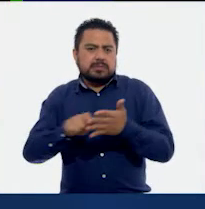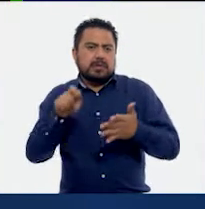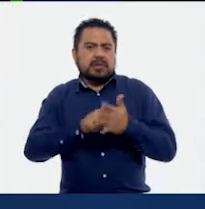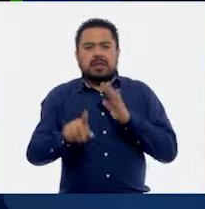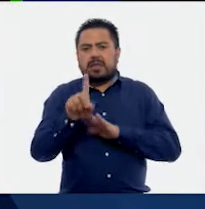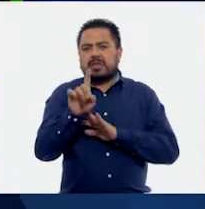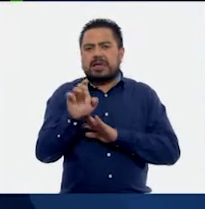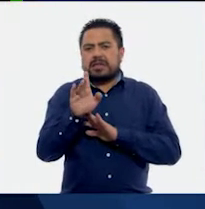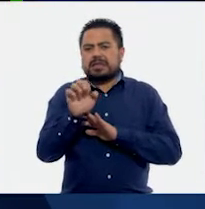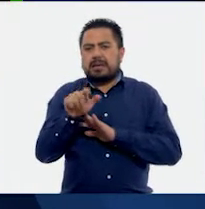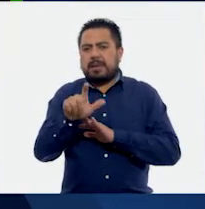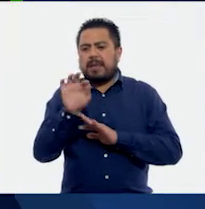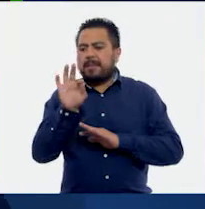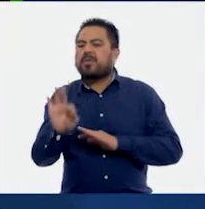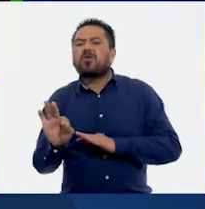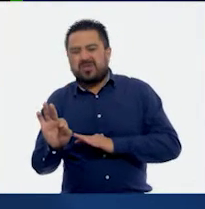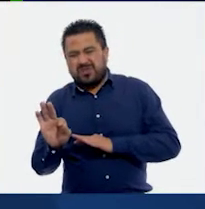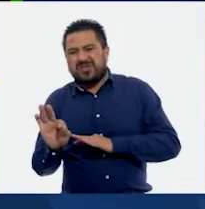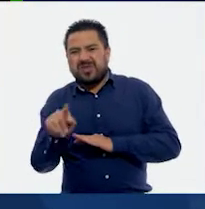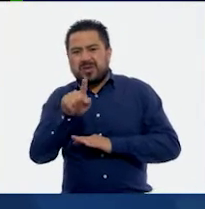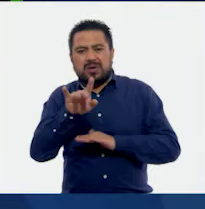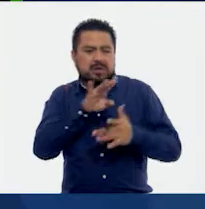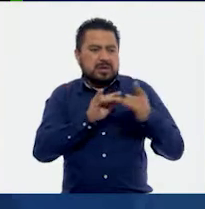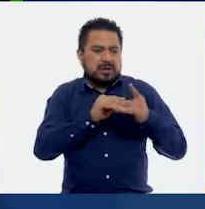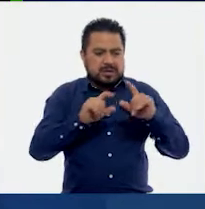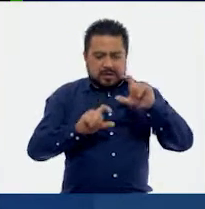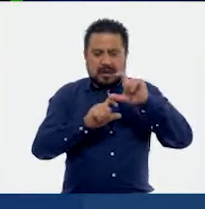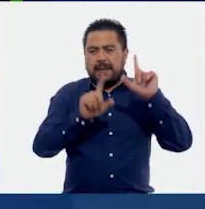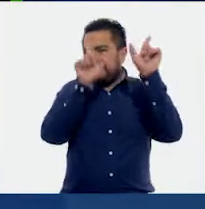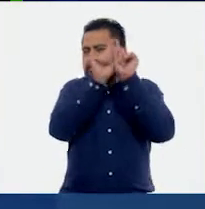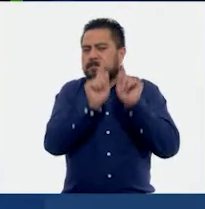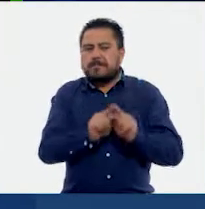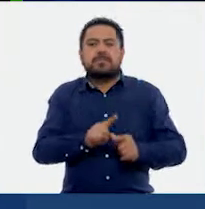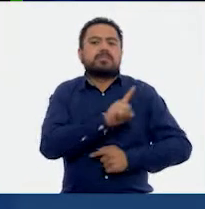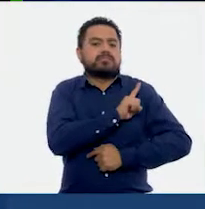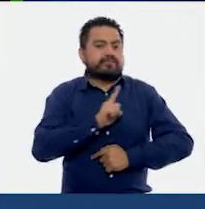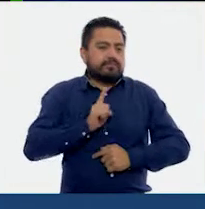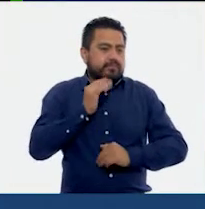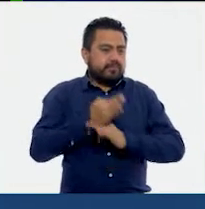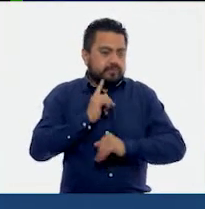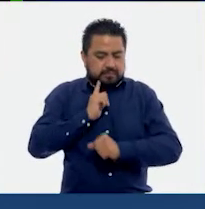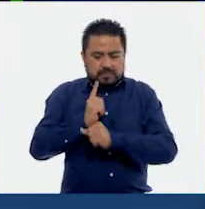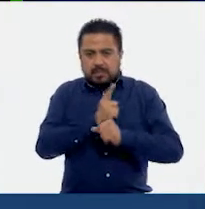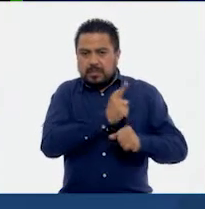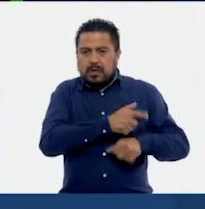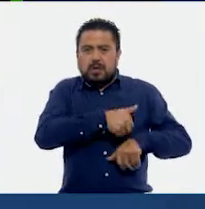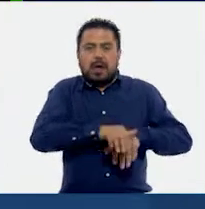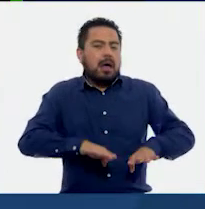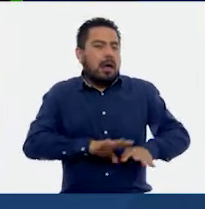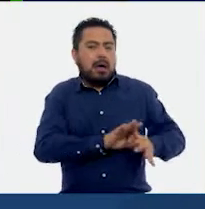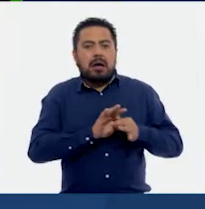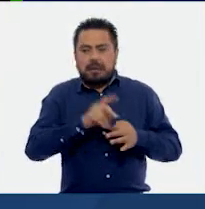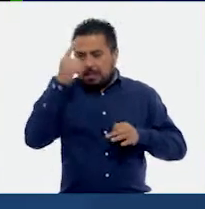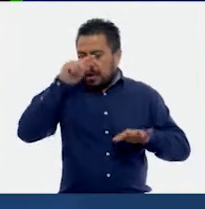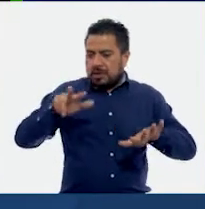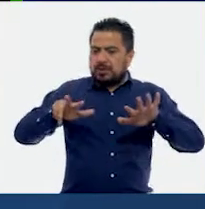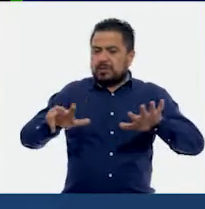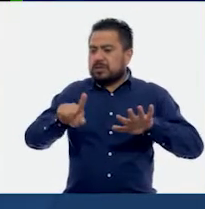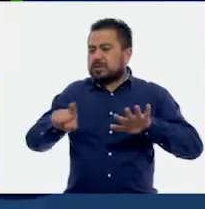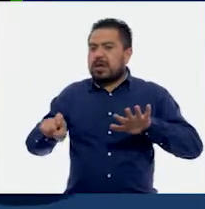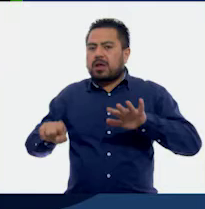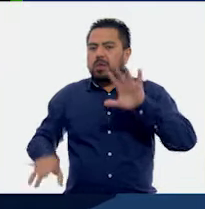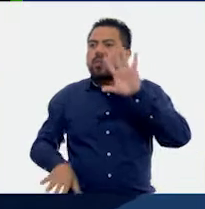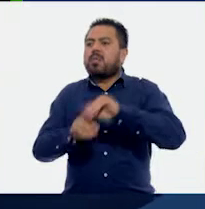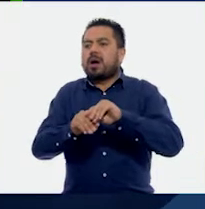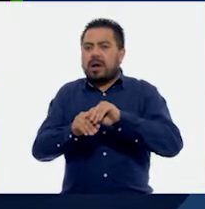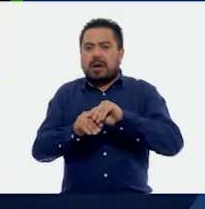decimal. Y si lo escribimos como una fracción simplificada, necesitamos ver si hay un factor común para 18 y 100.